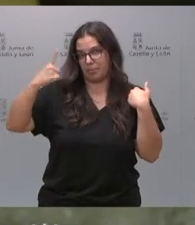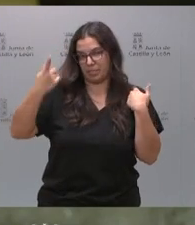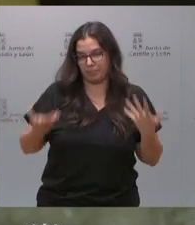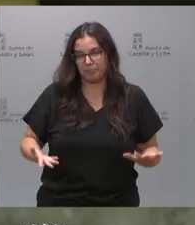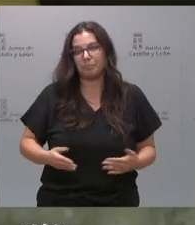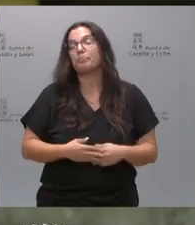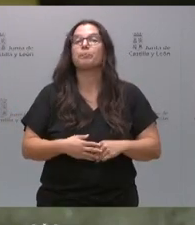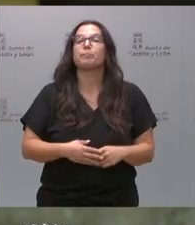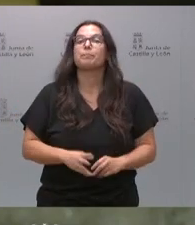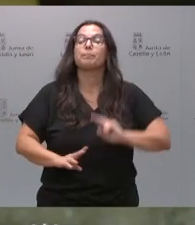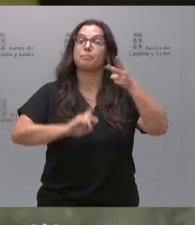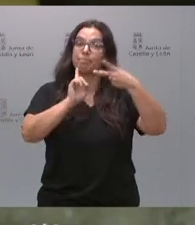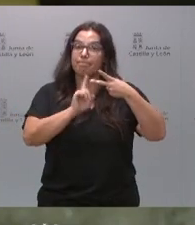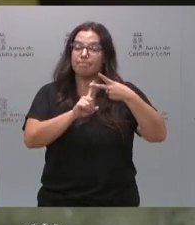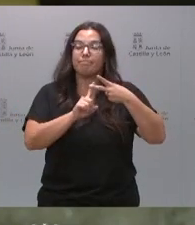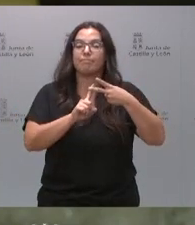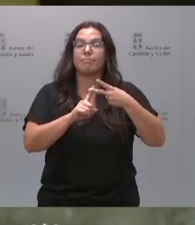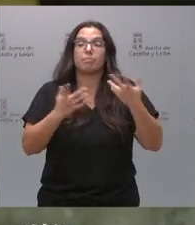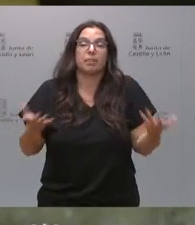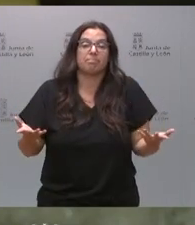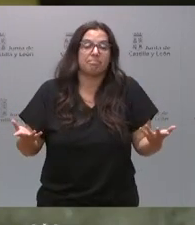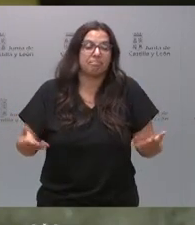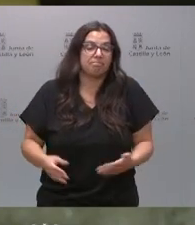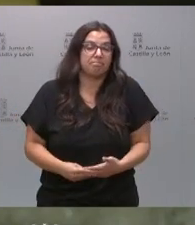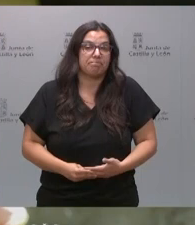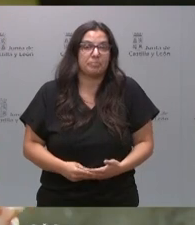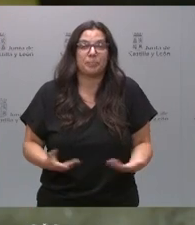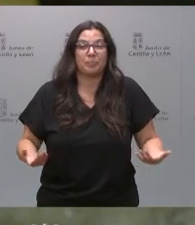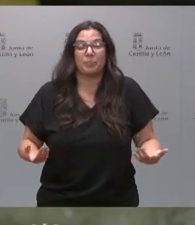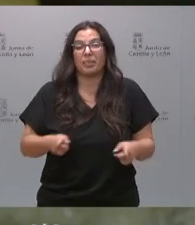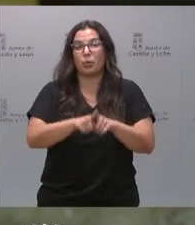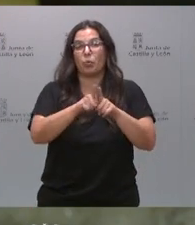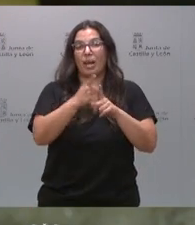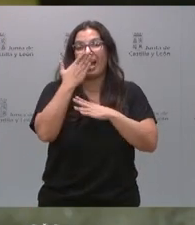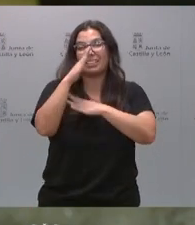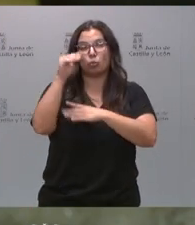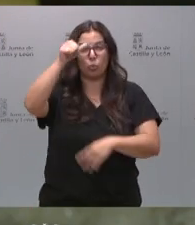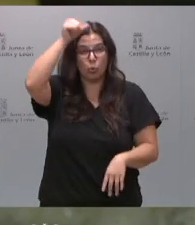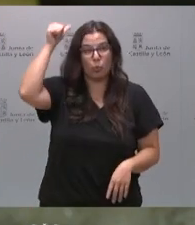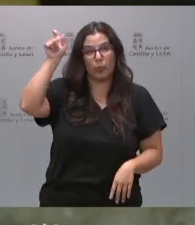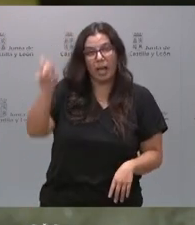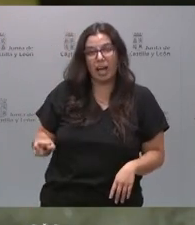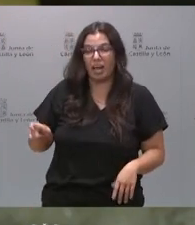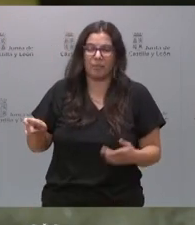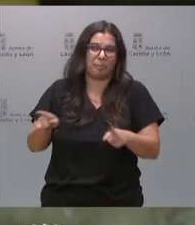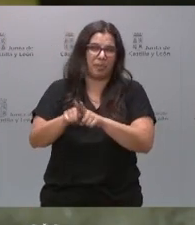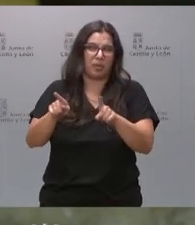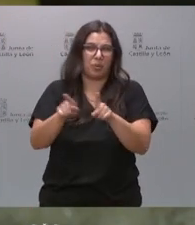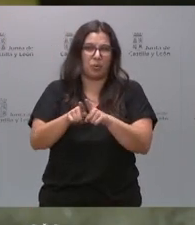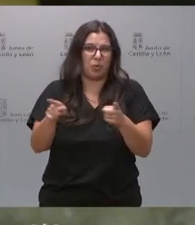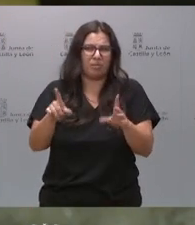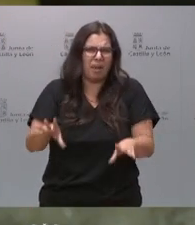Respecto de la otra cuestión, pues mire, respecto de la actitud de Rubiales, es absolutamente